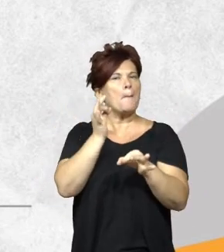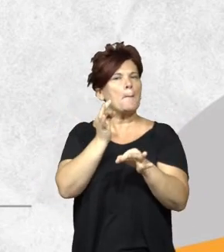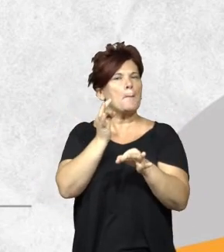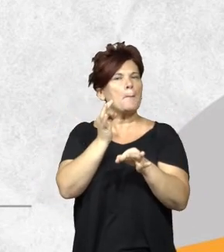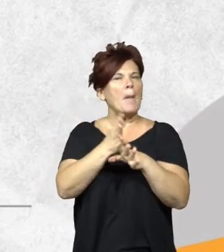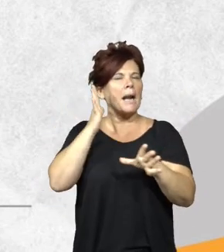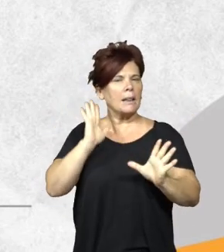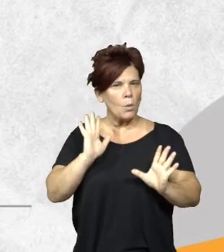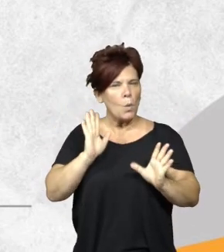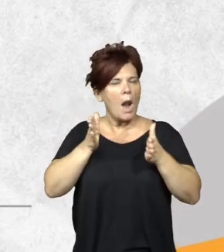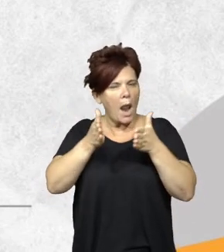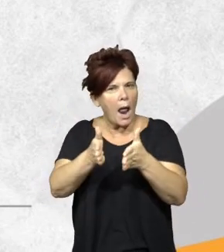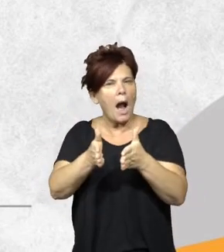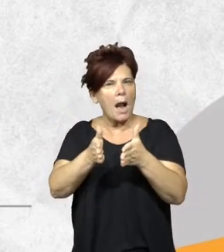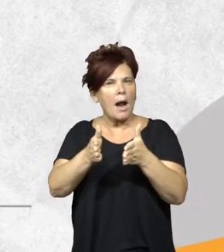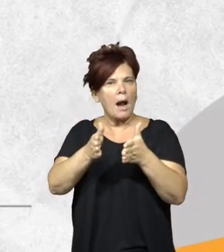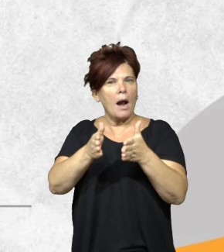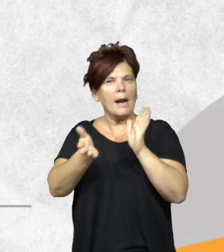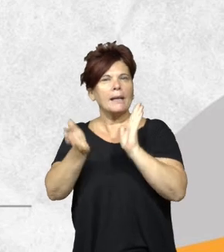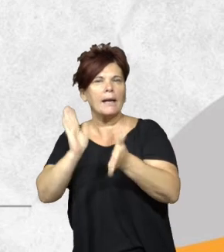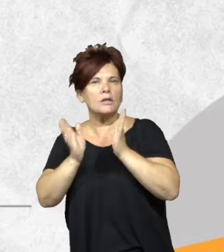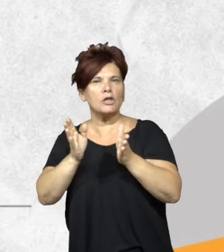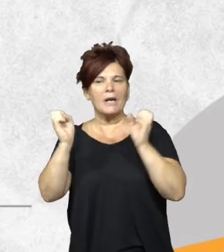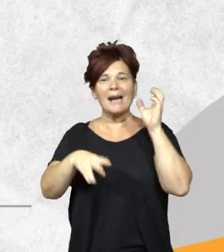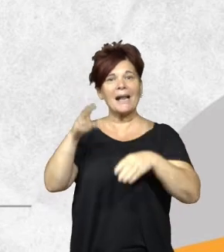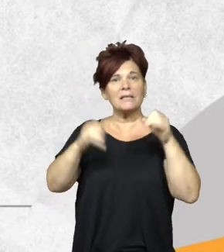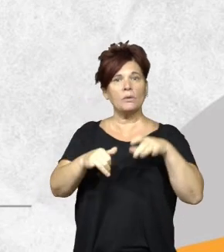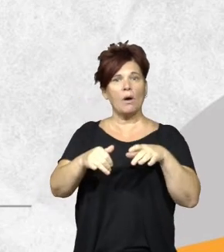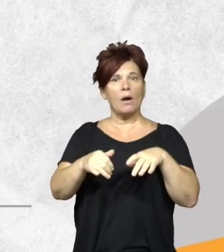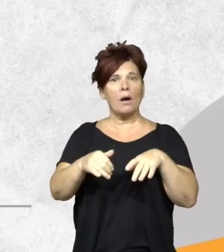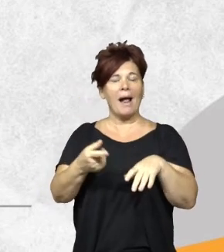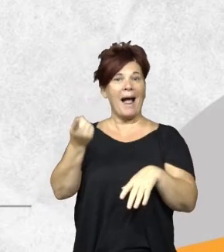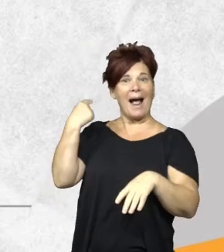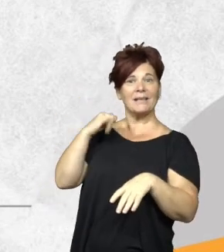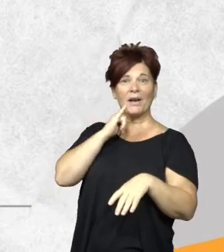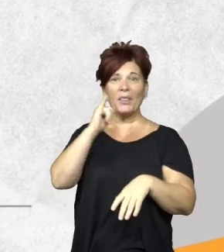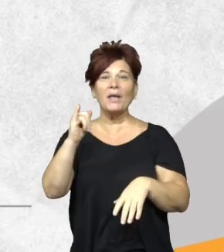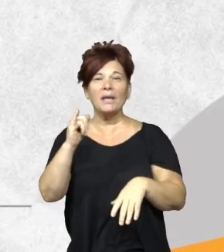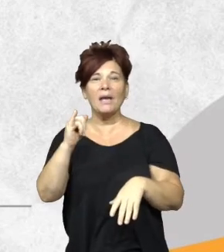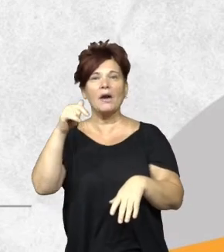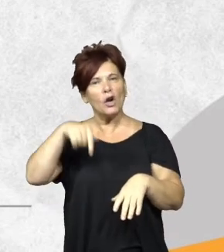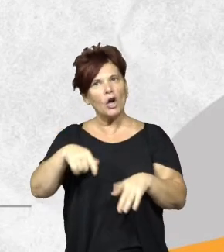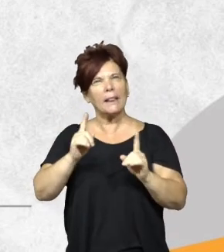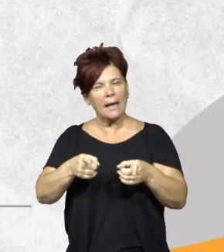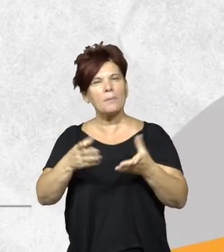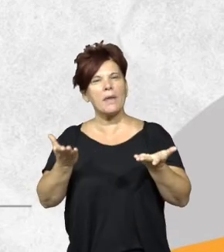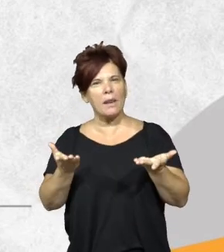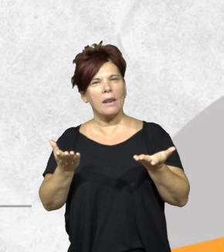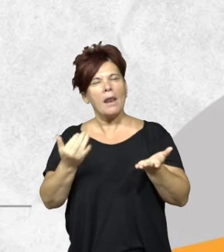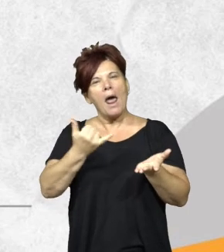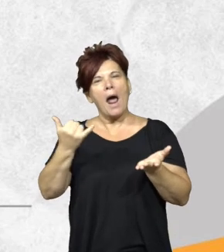particularmente la gestión de los residuos tiene, que lo dijeron ayer en un par de oportunidades y un poco hoy también, tiene